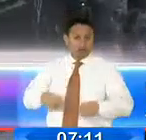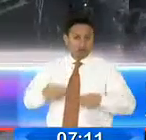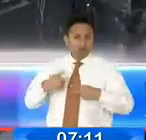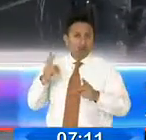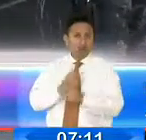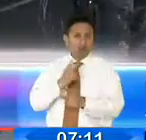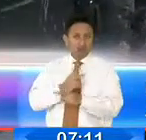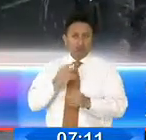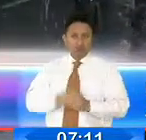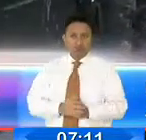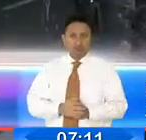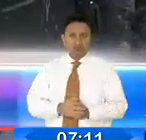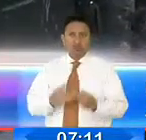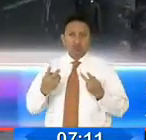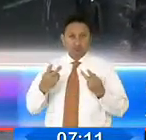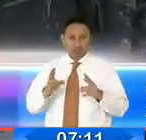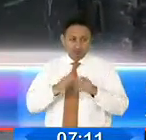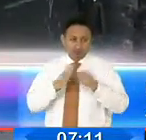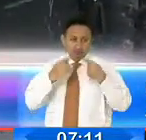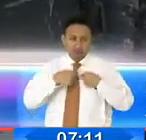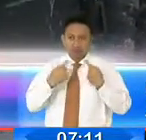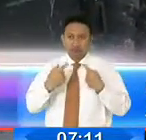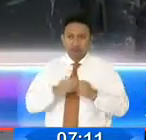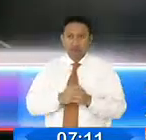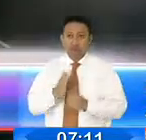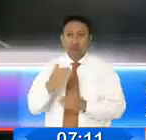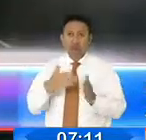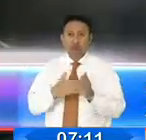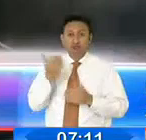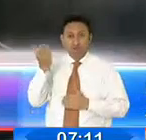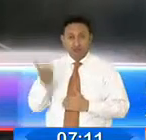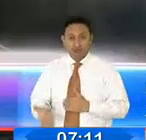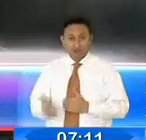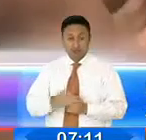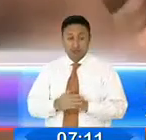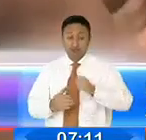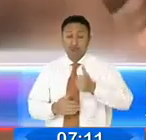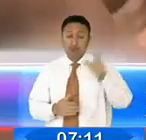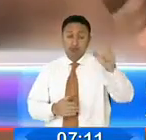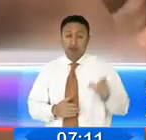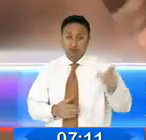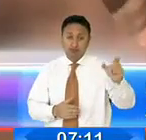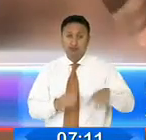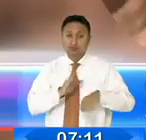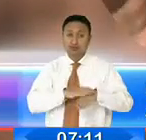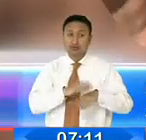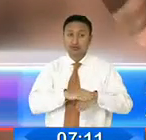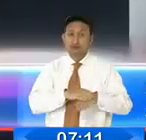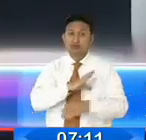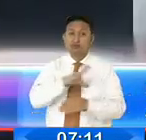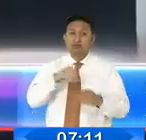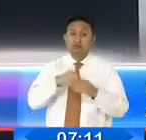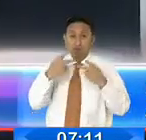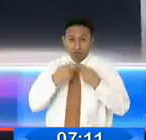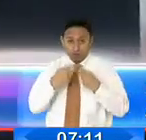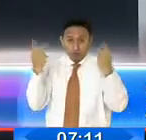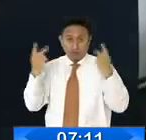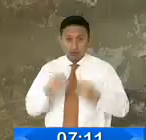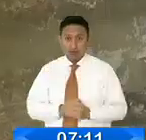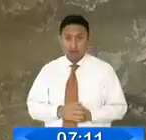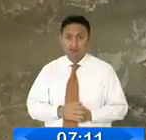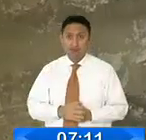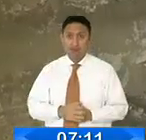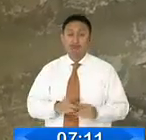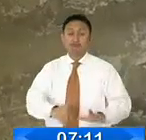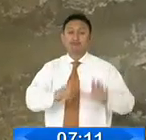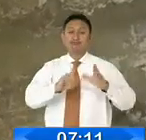vida. Asimismo, se convocó a una audiencia contra Salcedo Bonilla y otros procesados por el delito de peculado para este 6 de